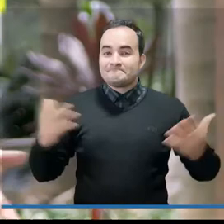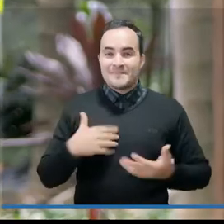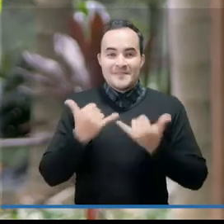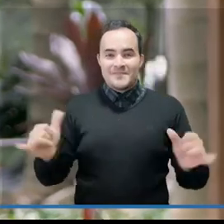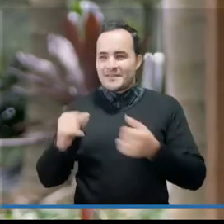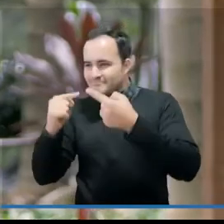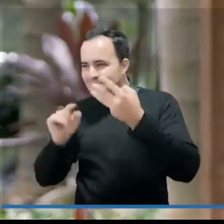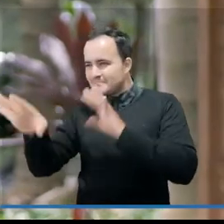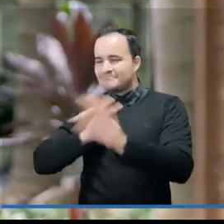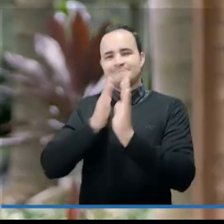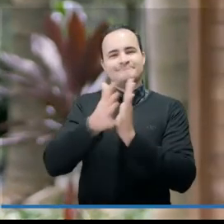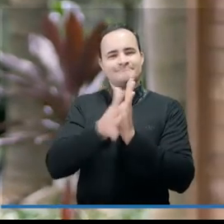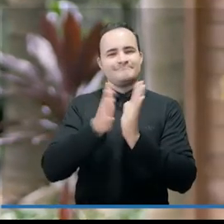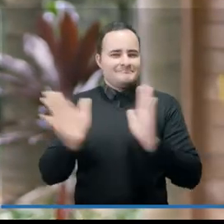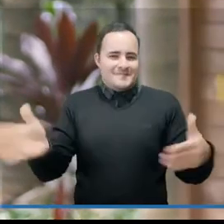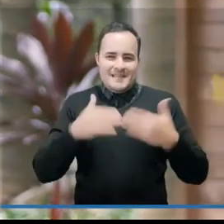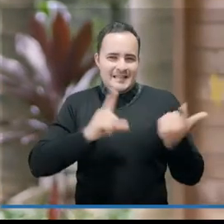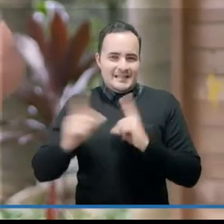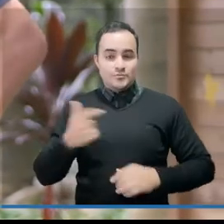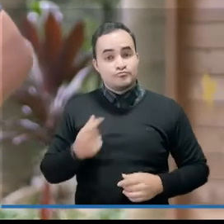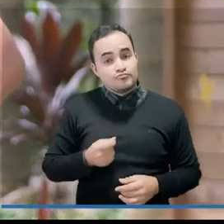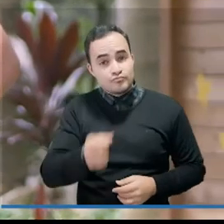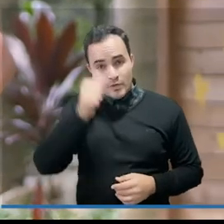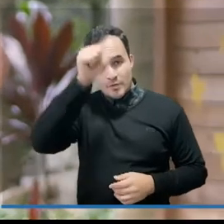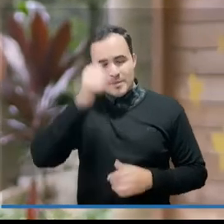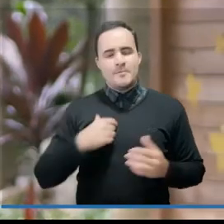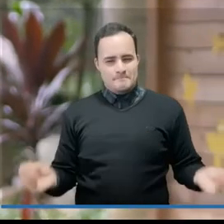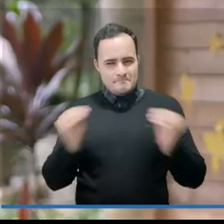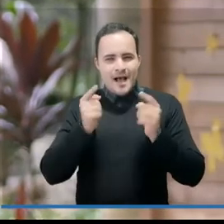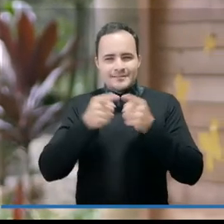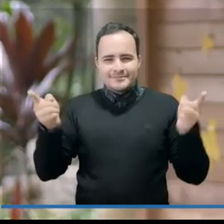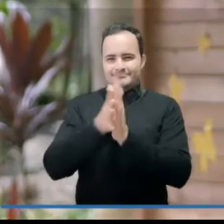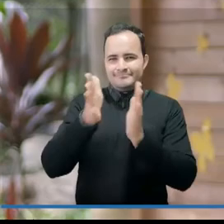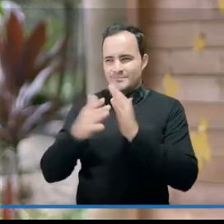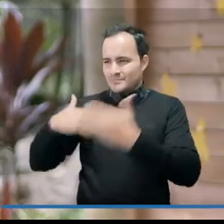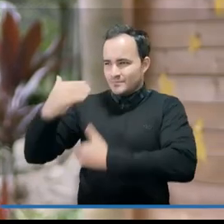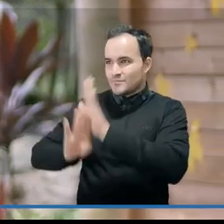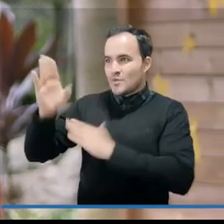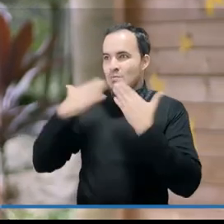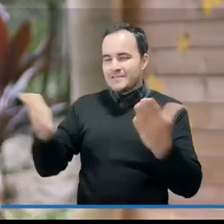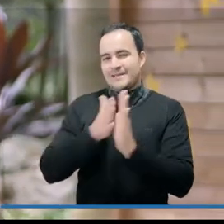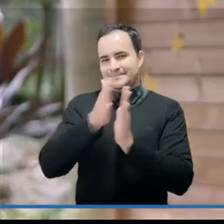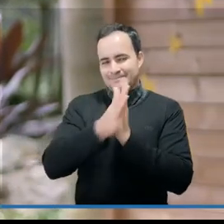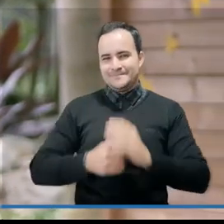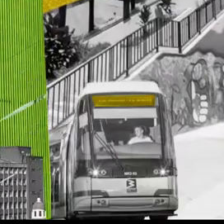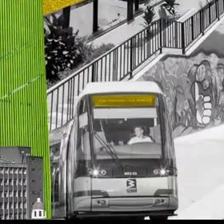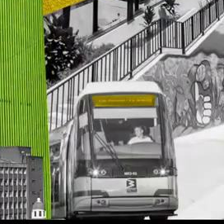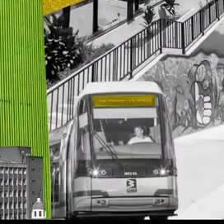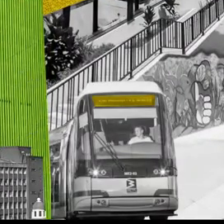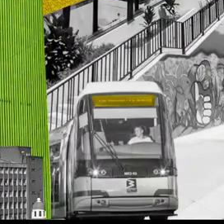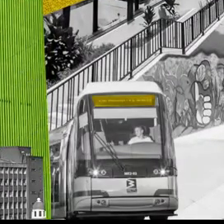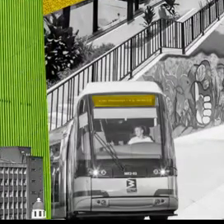Terminamos otra emisión de Medellín Conecta TV. Nos encontramos este domingo con más noticias e historias de Medellín Futuro.